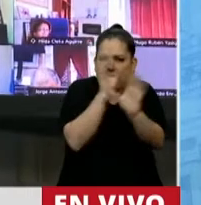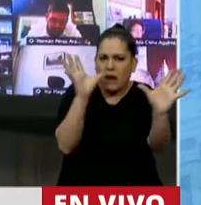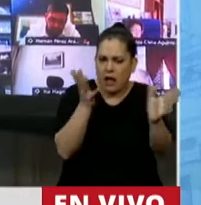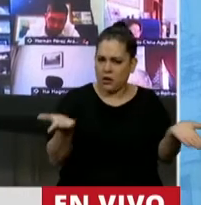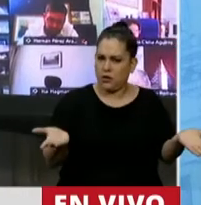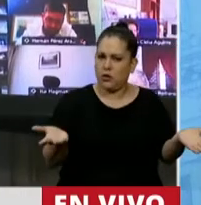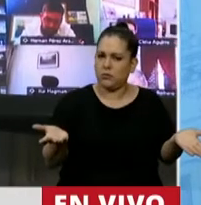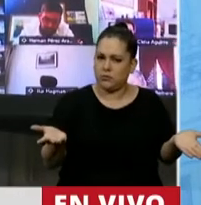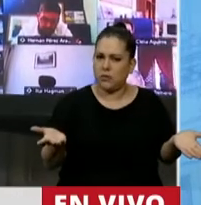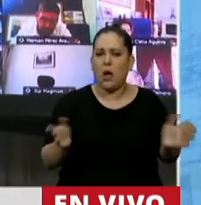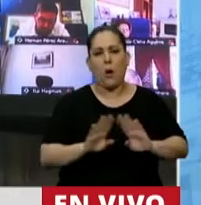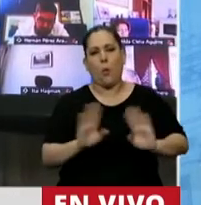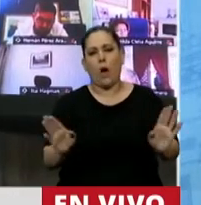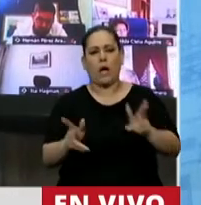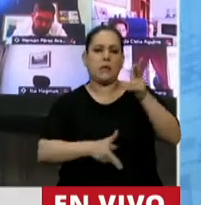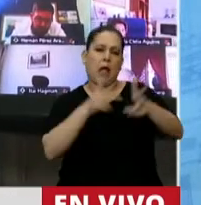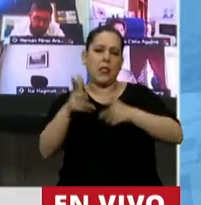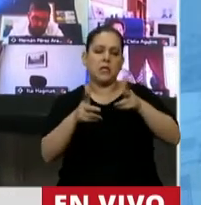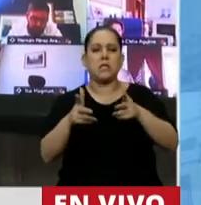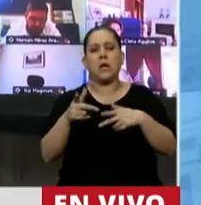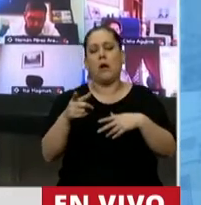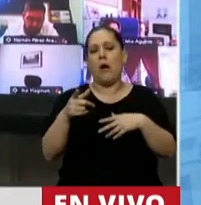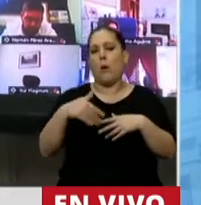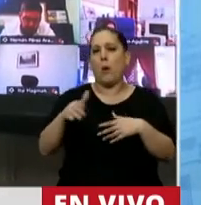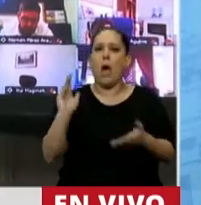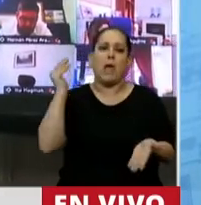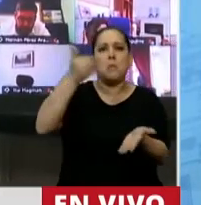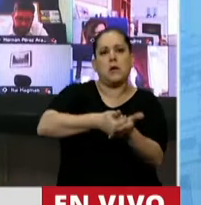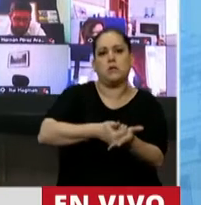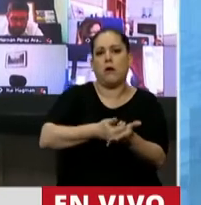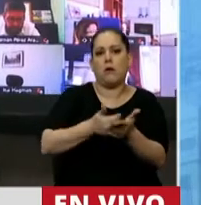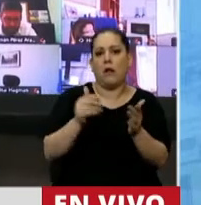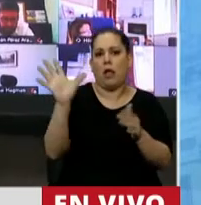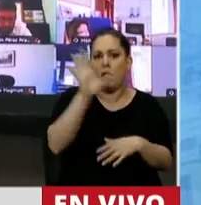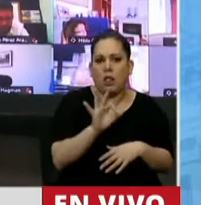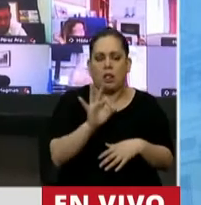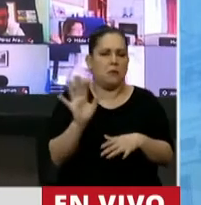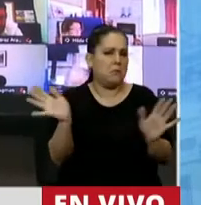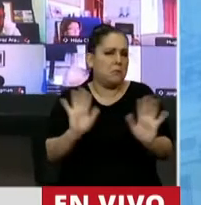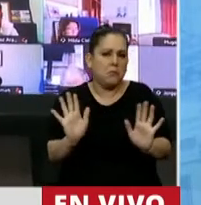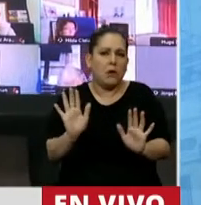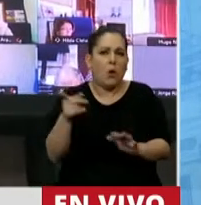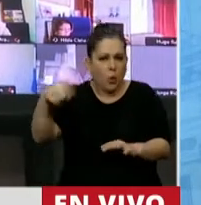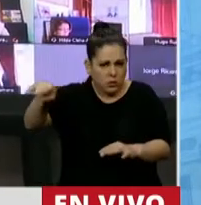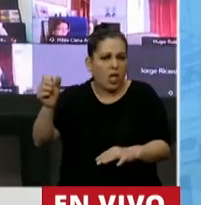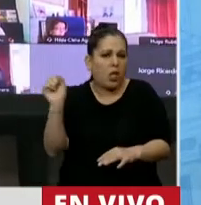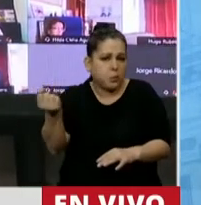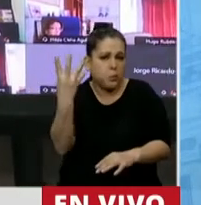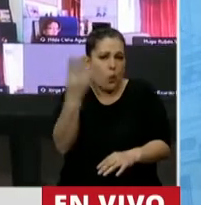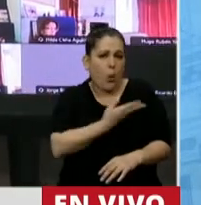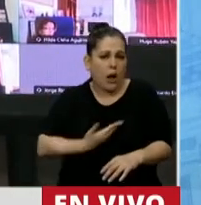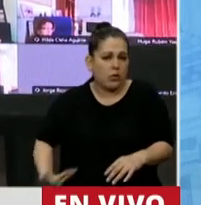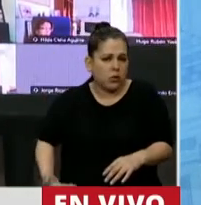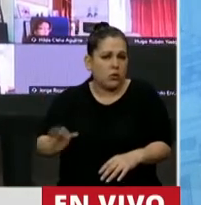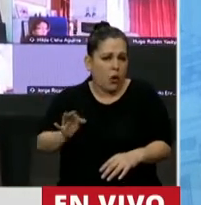Miren, dejen de decir que no van a venir inversiones por este proyecto. Durante cuatro años gobernaron. Iban a venir las inversiones